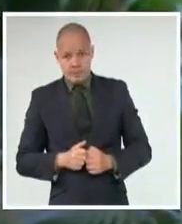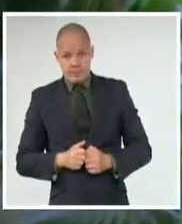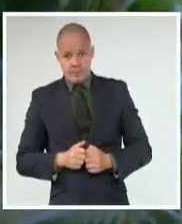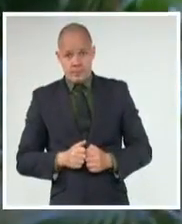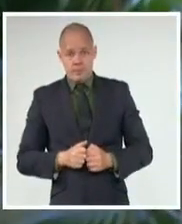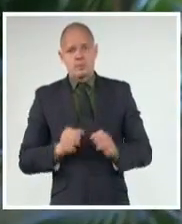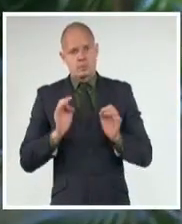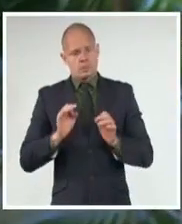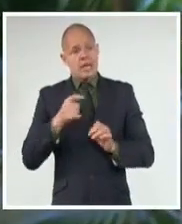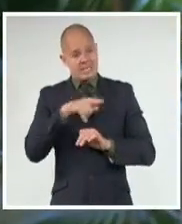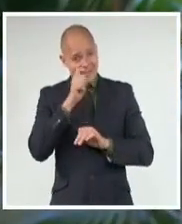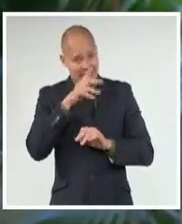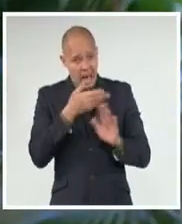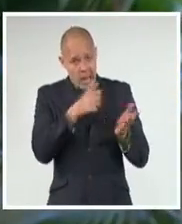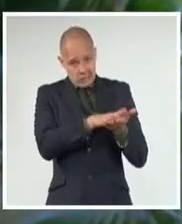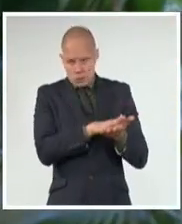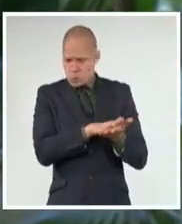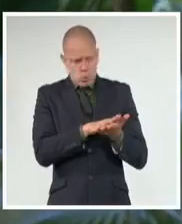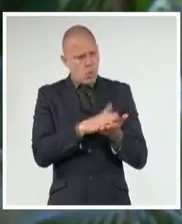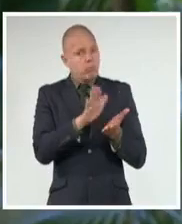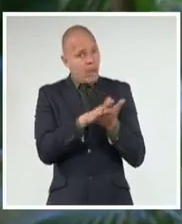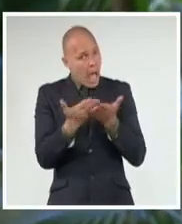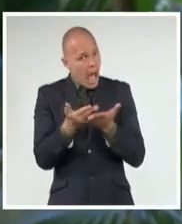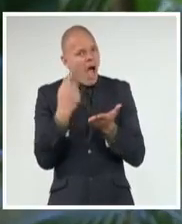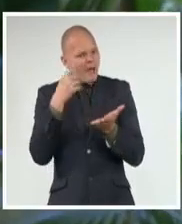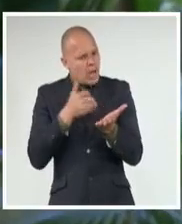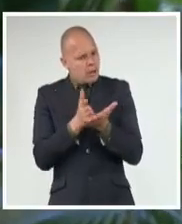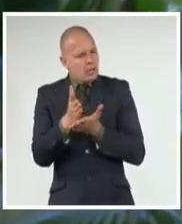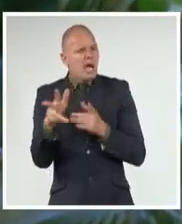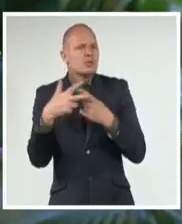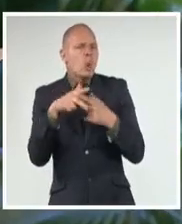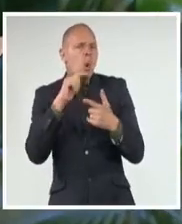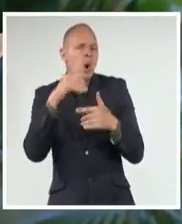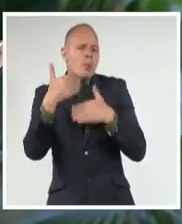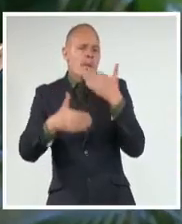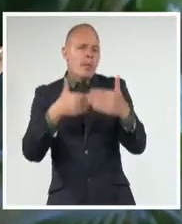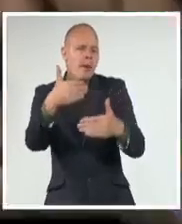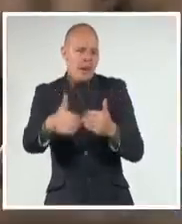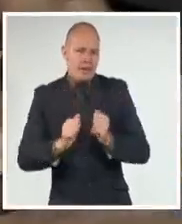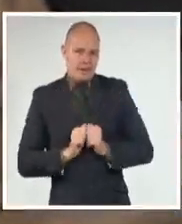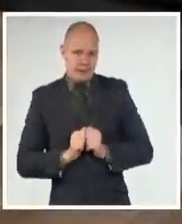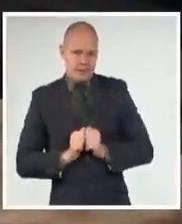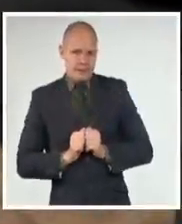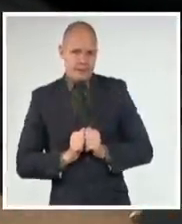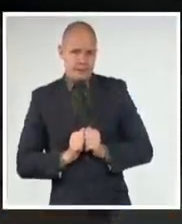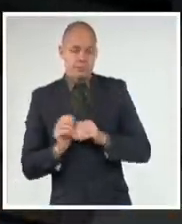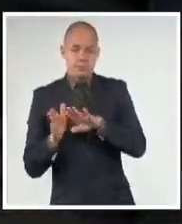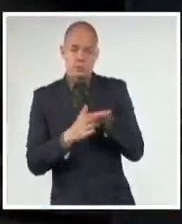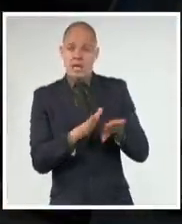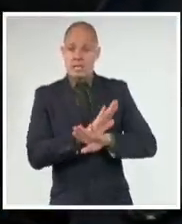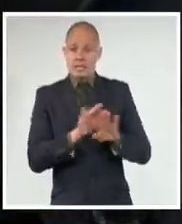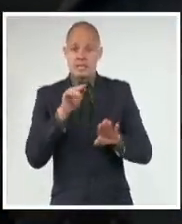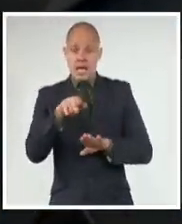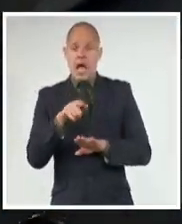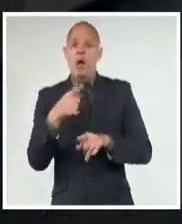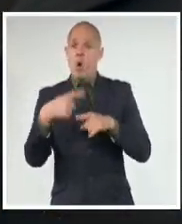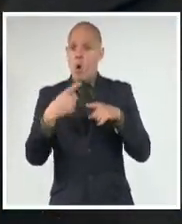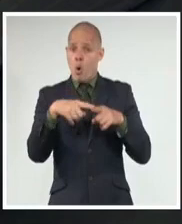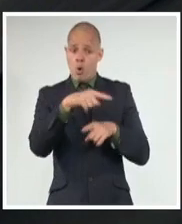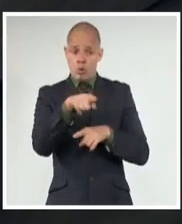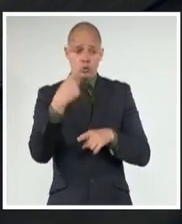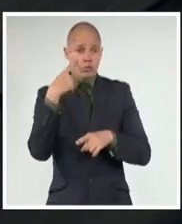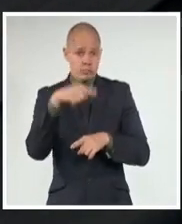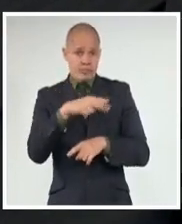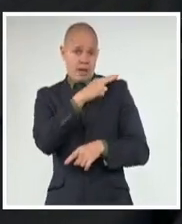podamos darle continuidad y ver la respuesta a aquellas cosas que hemos estado planteando. Los líderes religiosos ratificaron su